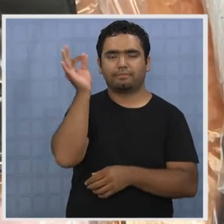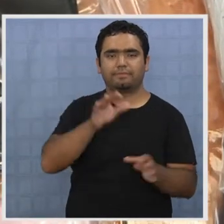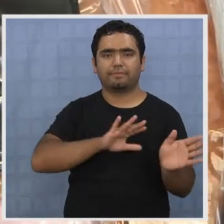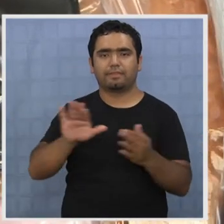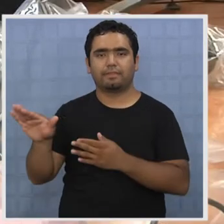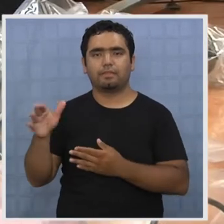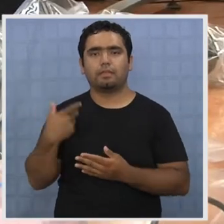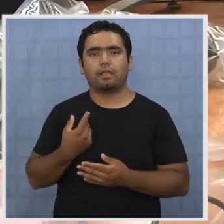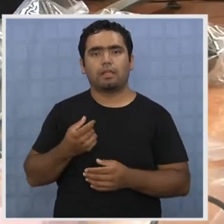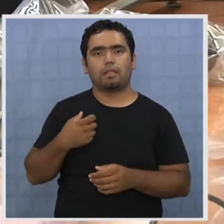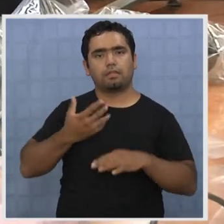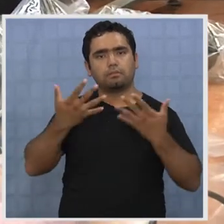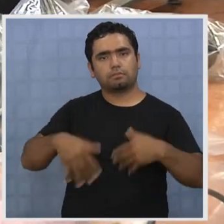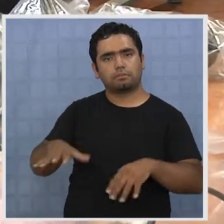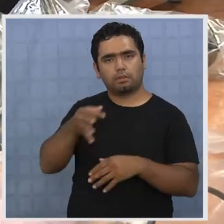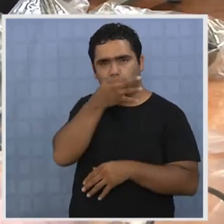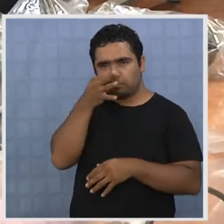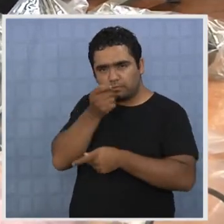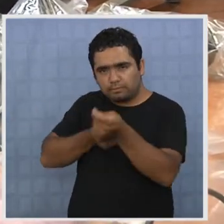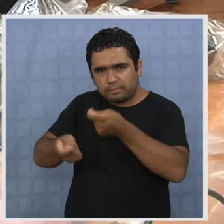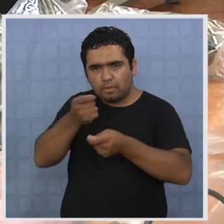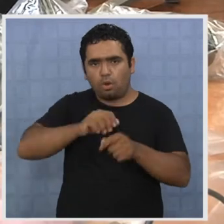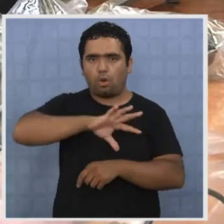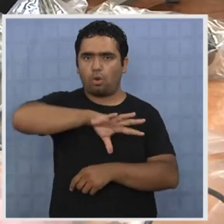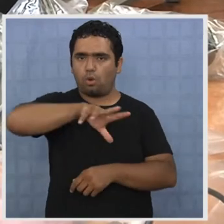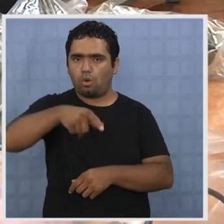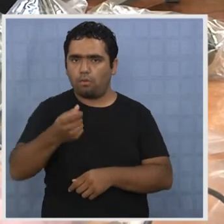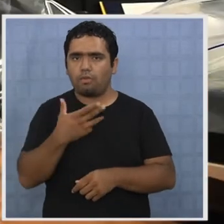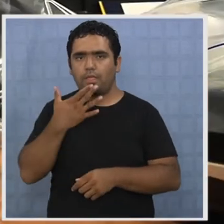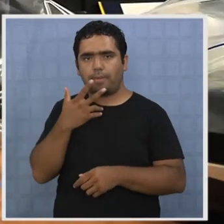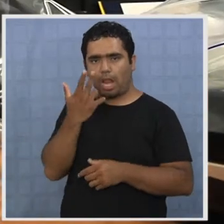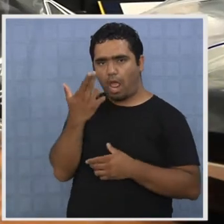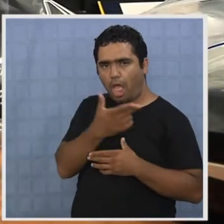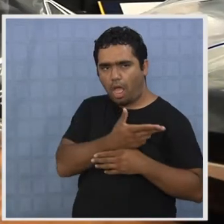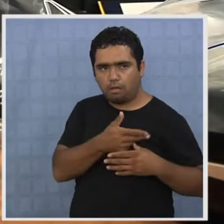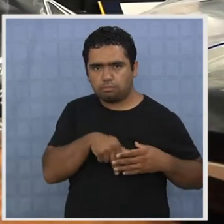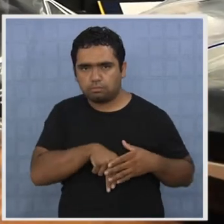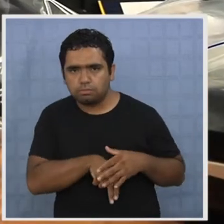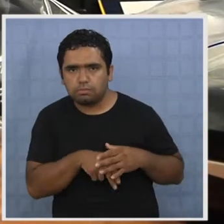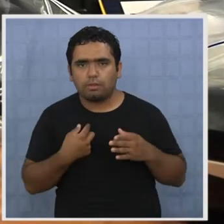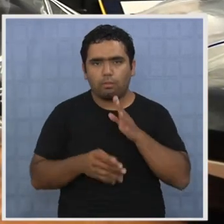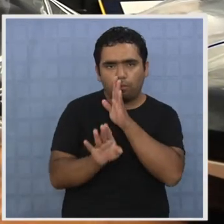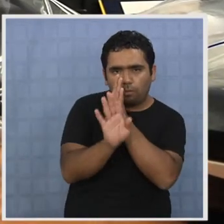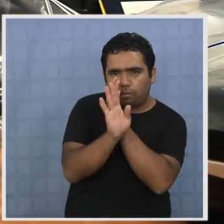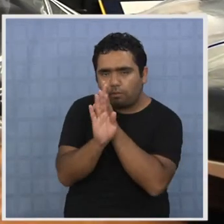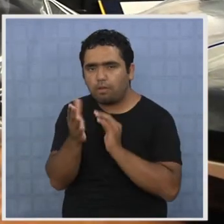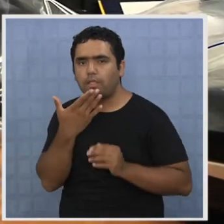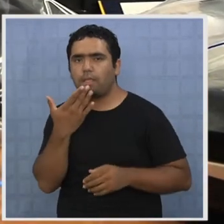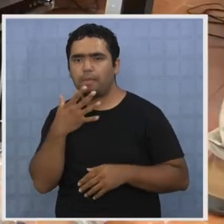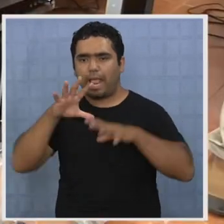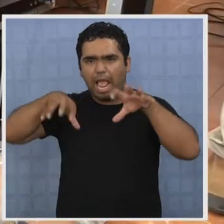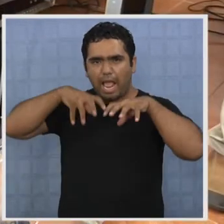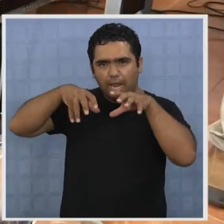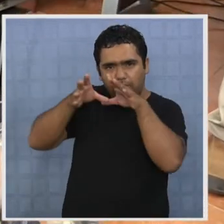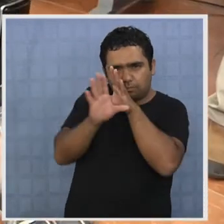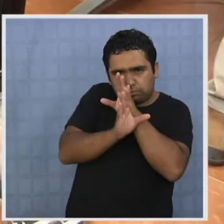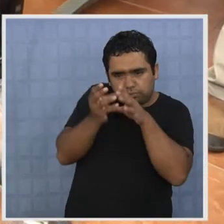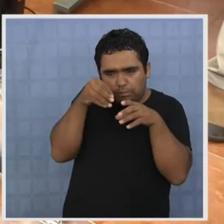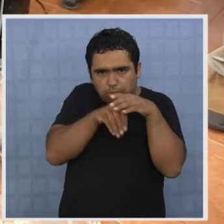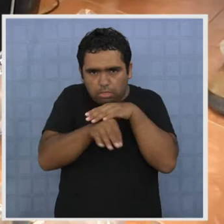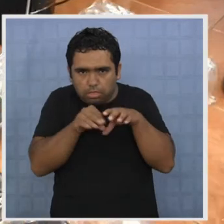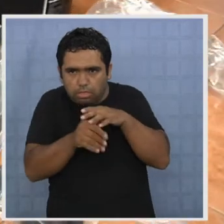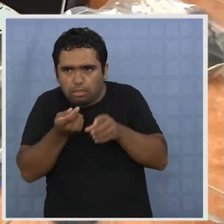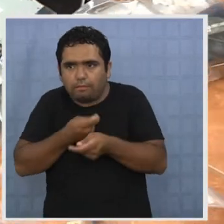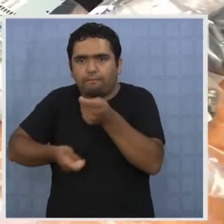refiere a delitos de tráfico de drogas, robos, armas, prófugos, tráfico de animales y otros delitos graves.